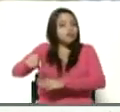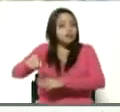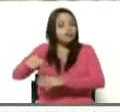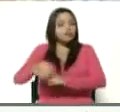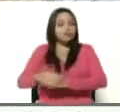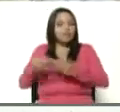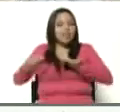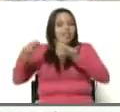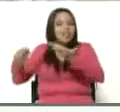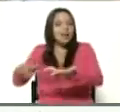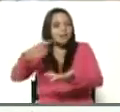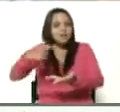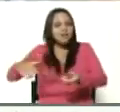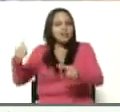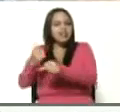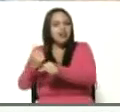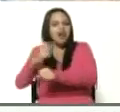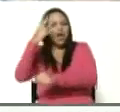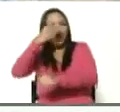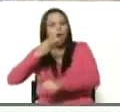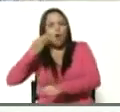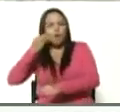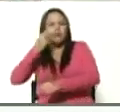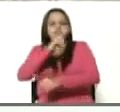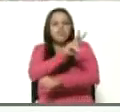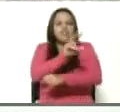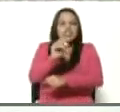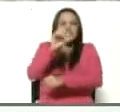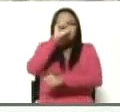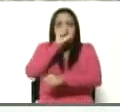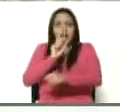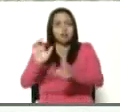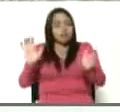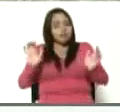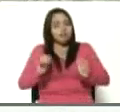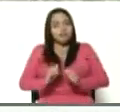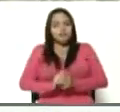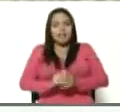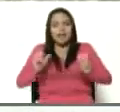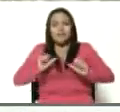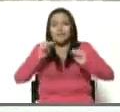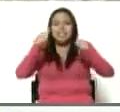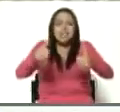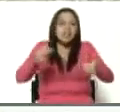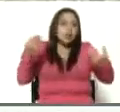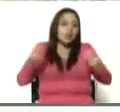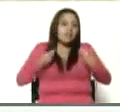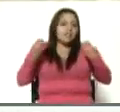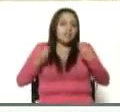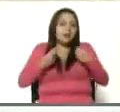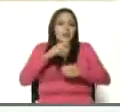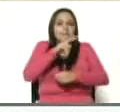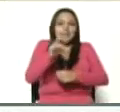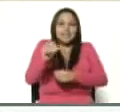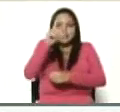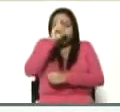trabaja, una muchacha de 20 años, está empezando la vida, 20 añitos.